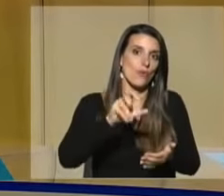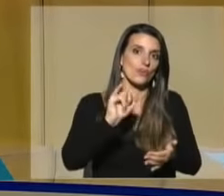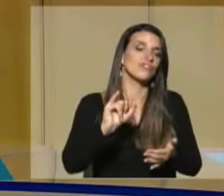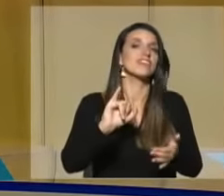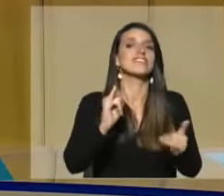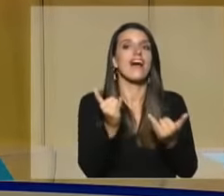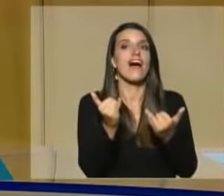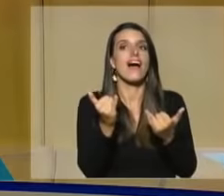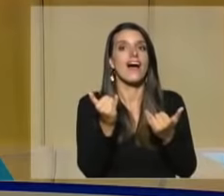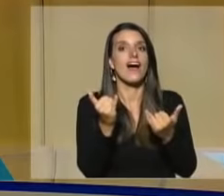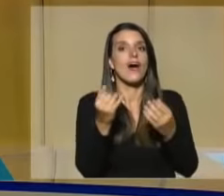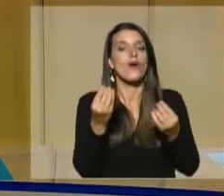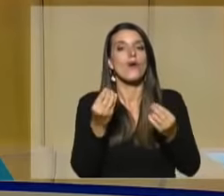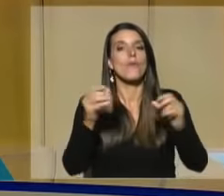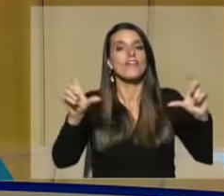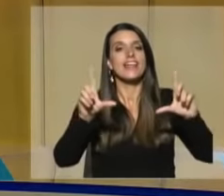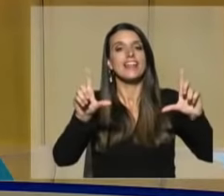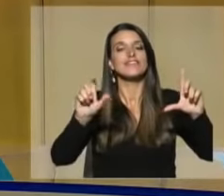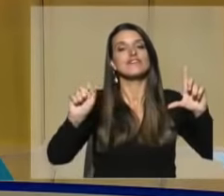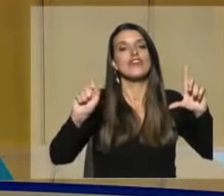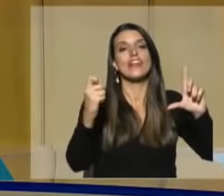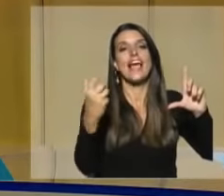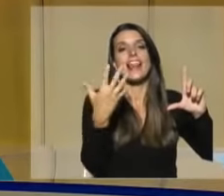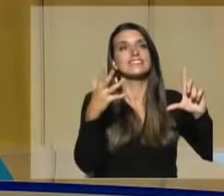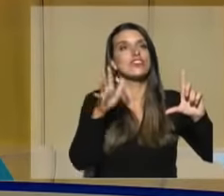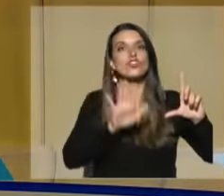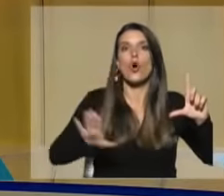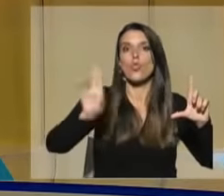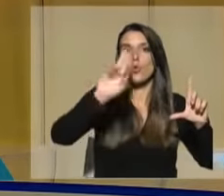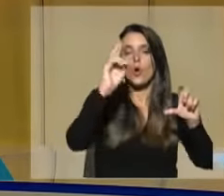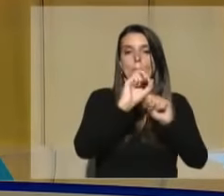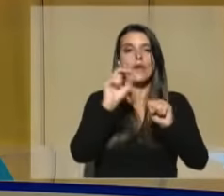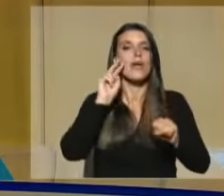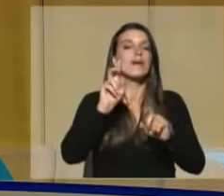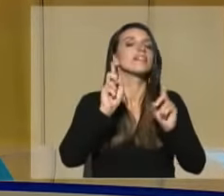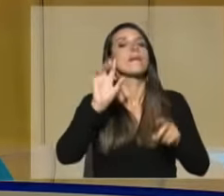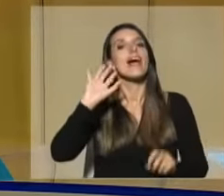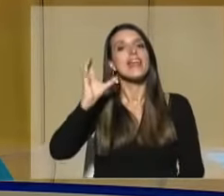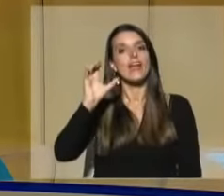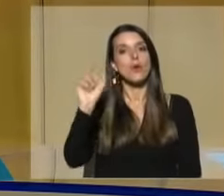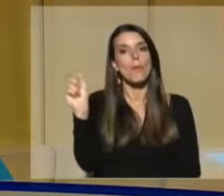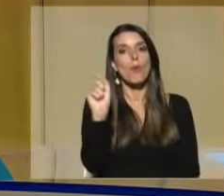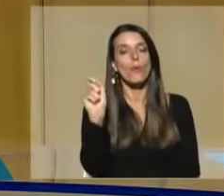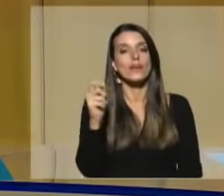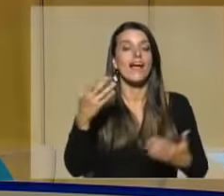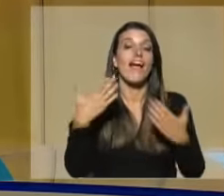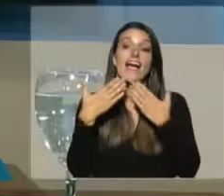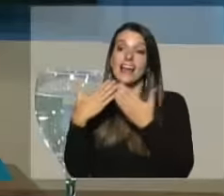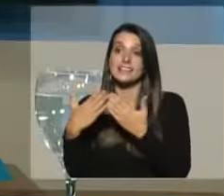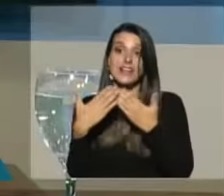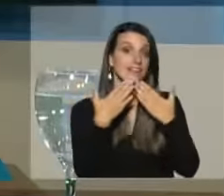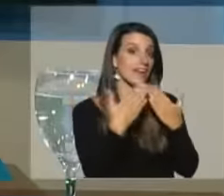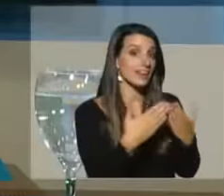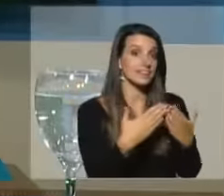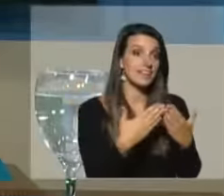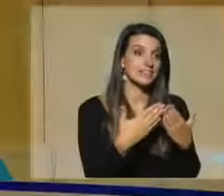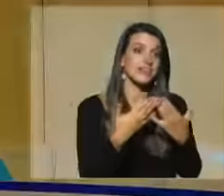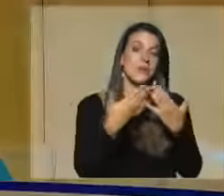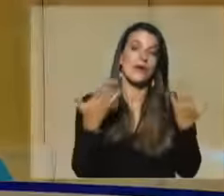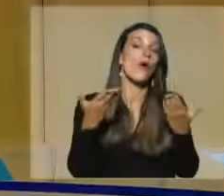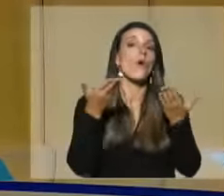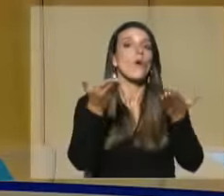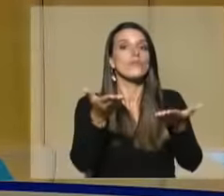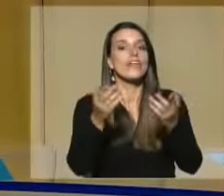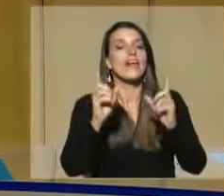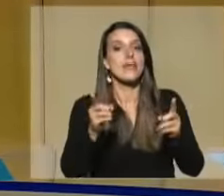llegando con nuestra pantalla la televisión pública a todo el país y con las radios públicas gracias de verdad ha sido un placer amigos de ustedes